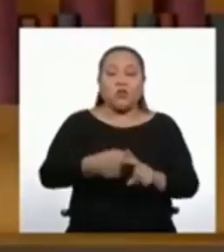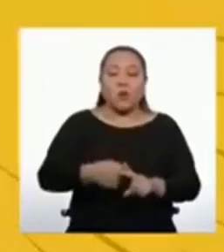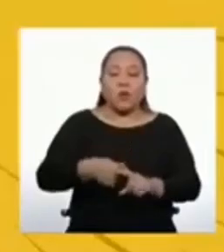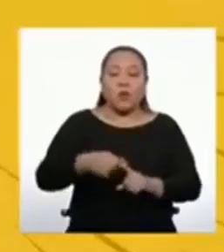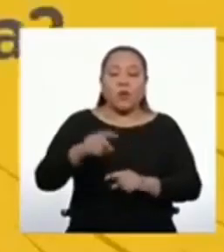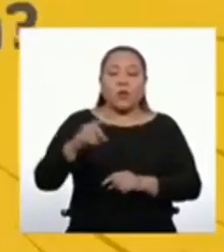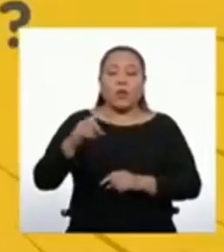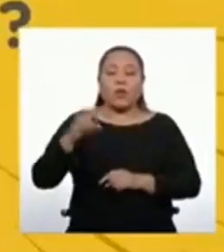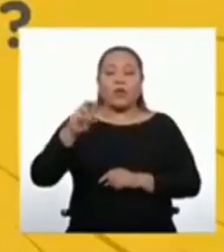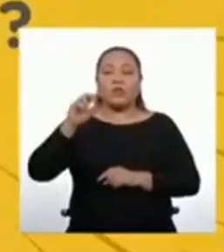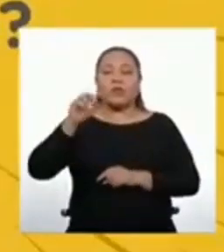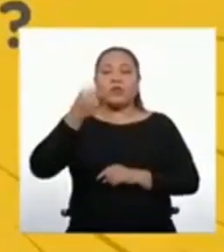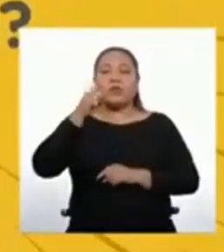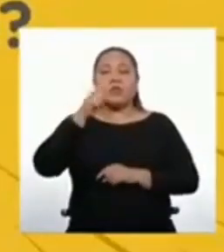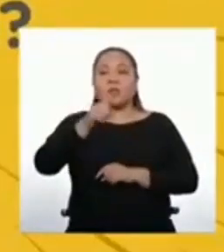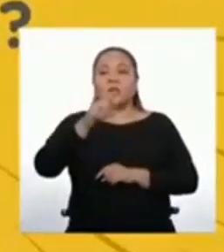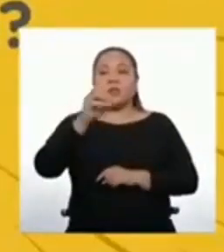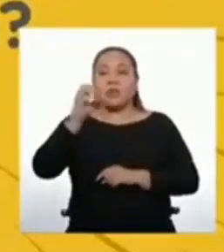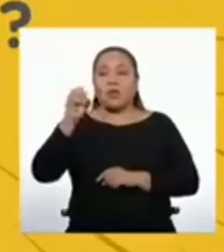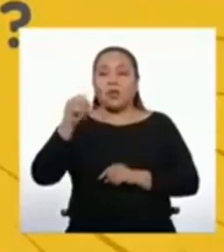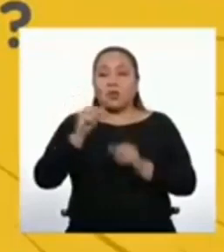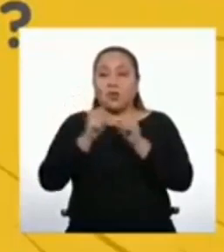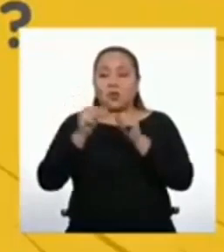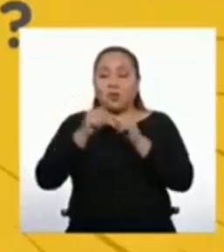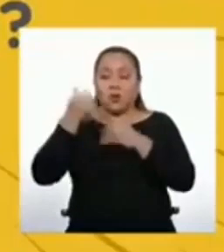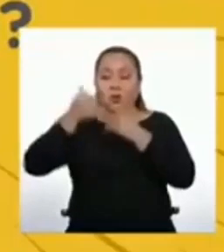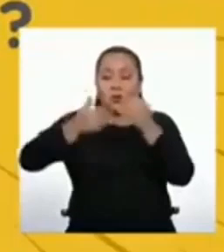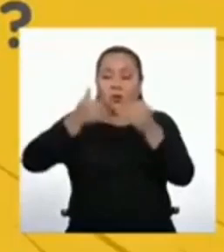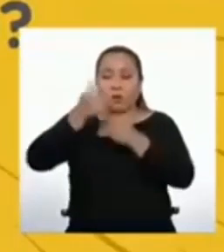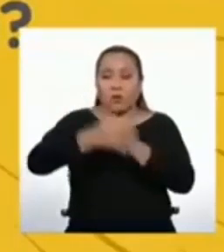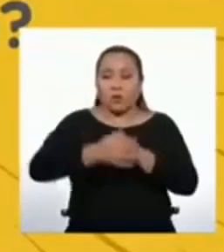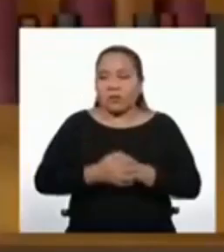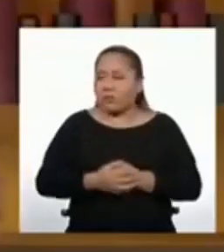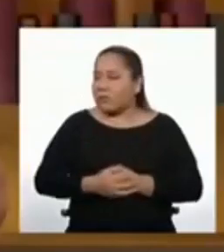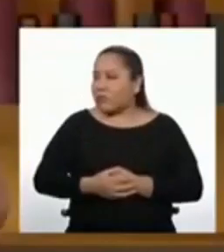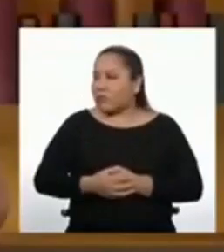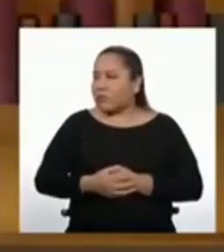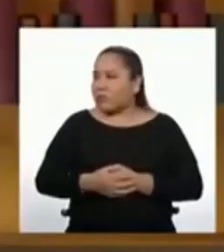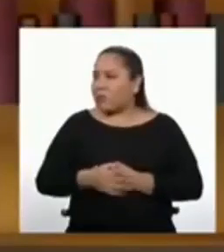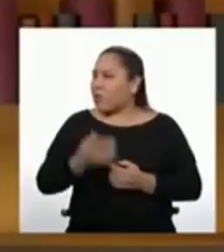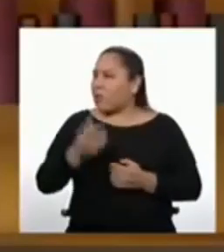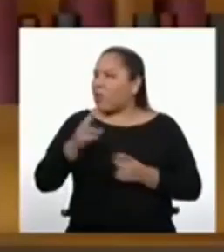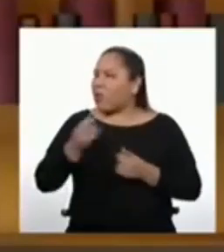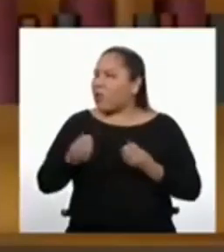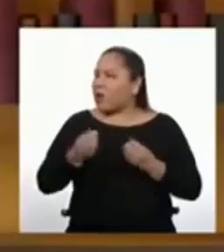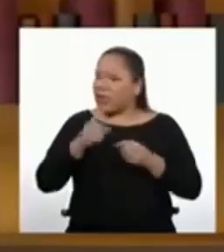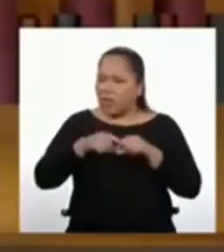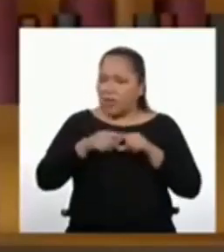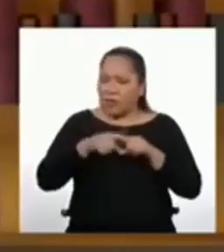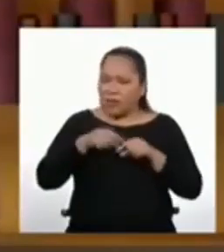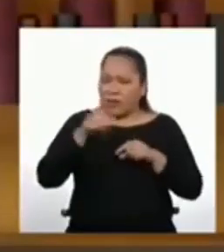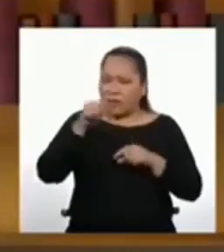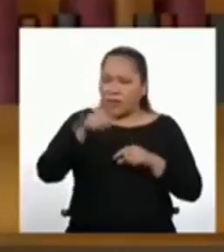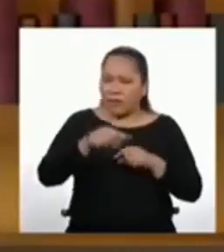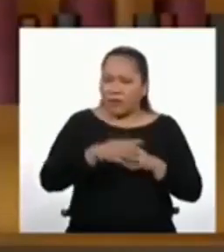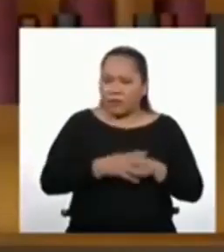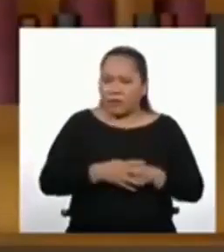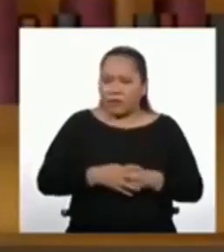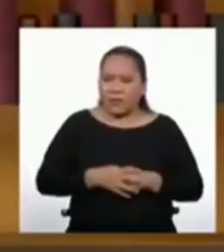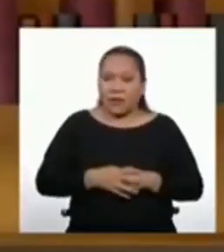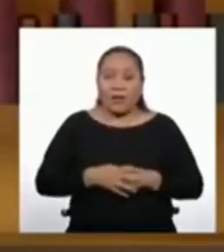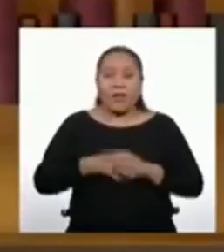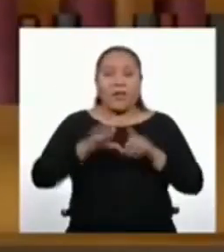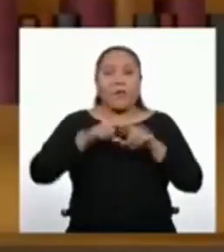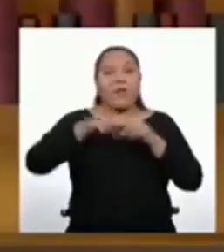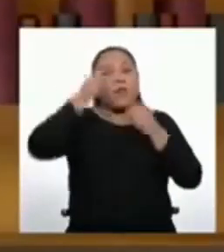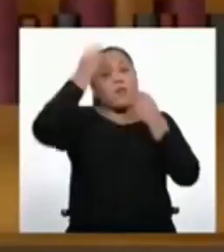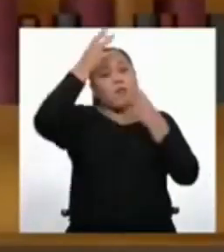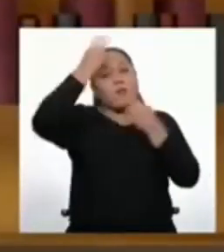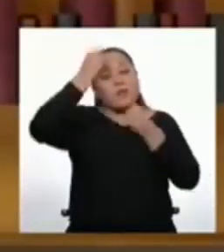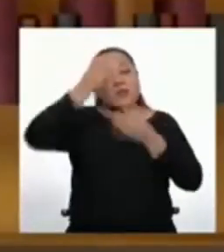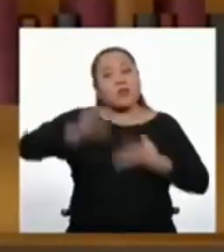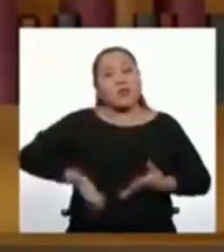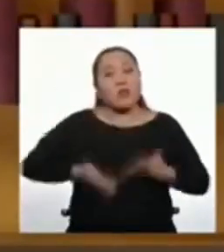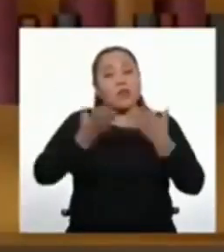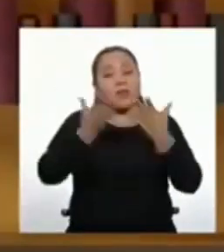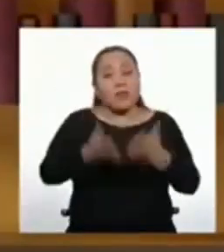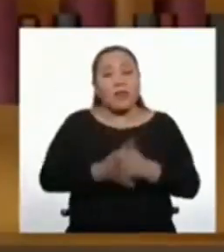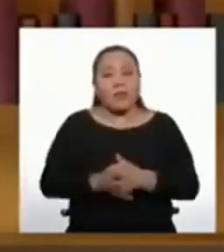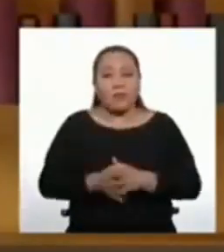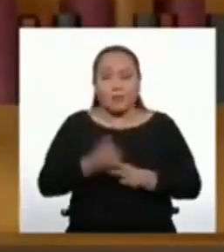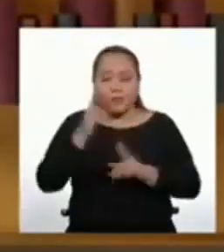progresión. ¿Y de qué depende que usemos una u otra? Eso va a depender de los datos que se te ofrezcan en la situación.